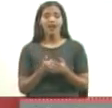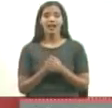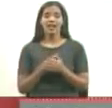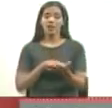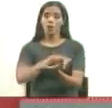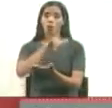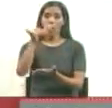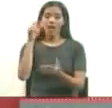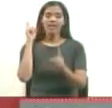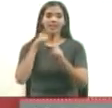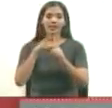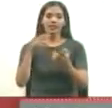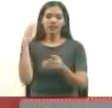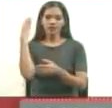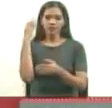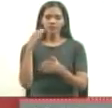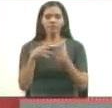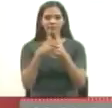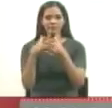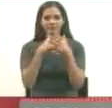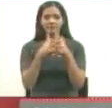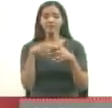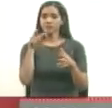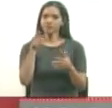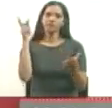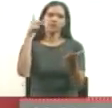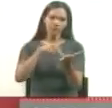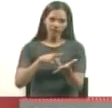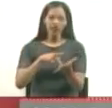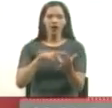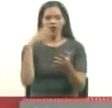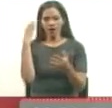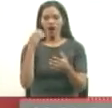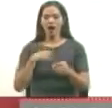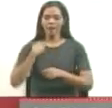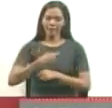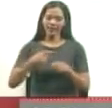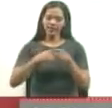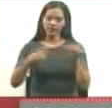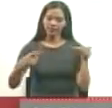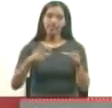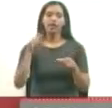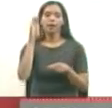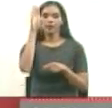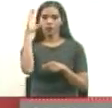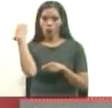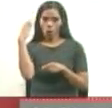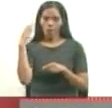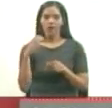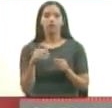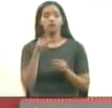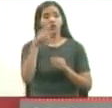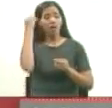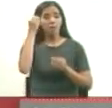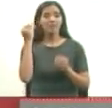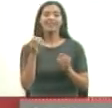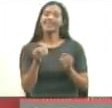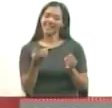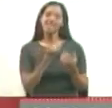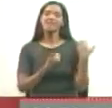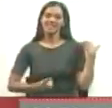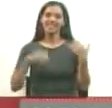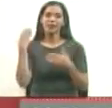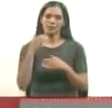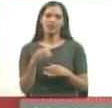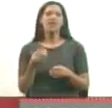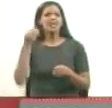a Estados Unidos. Y ustedes tengan que ir para Bogotá y paguen su pasaje en Bogotá. Pero ustedes siguen creyendo que Duque los quiere, porque se cree que Duque